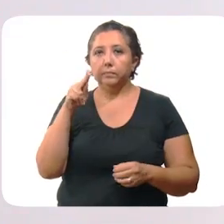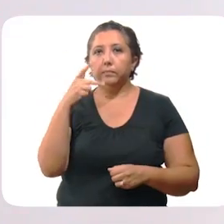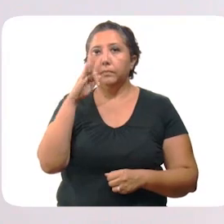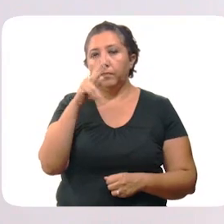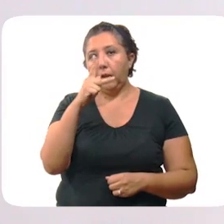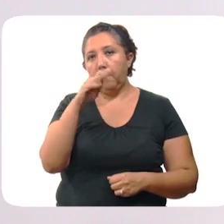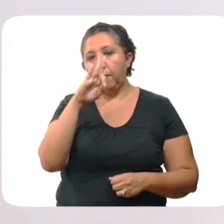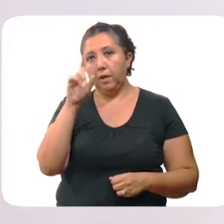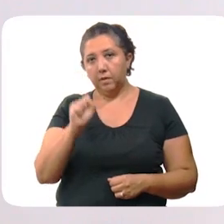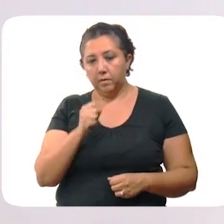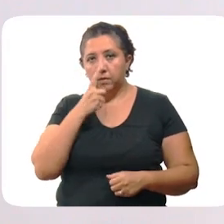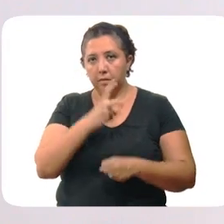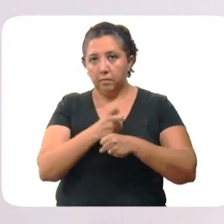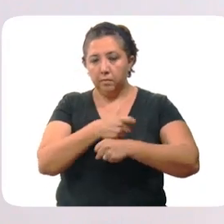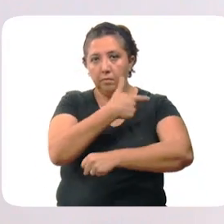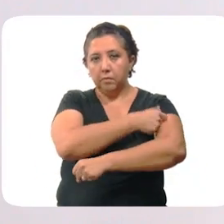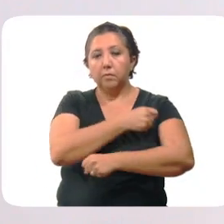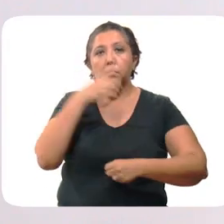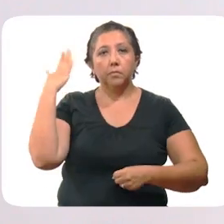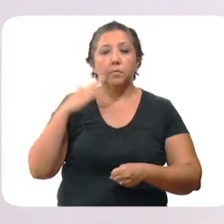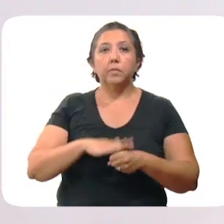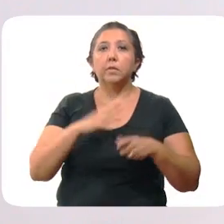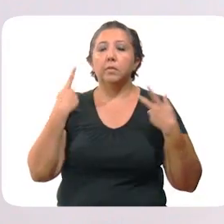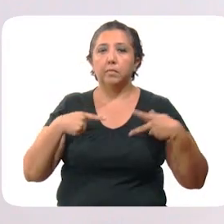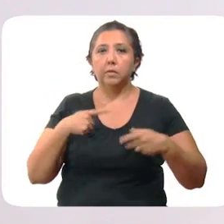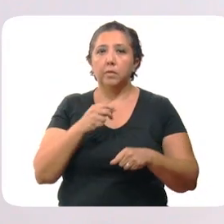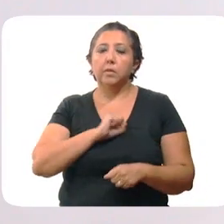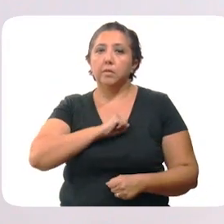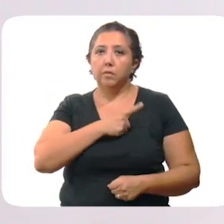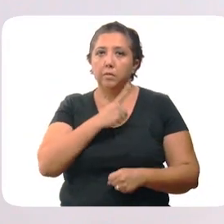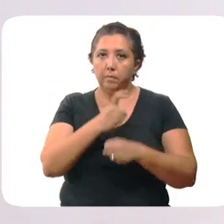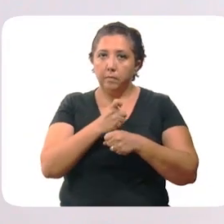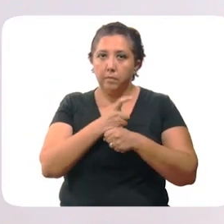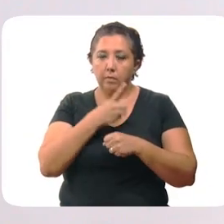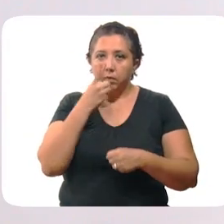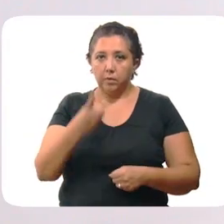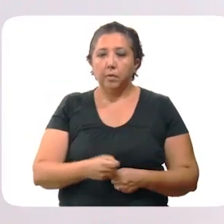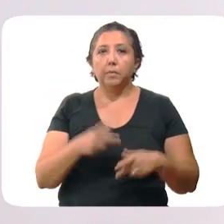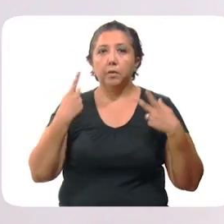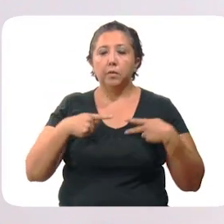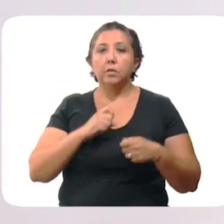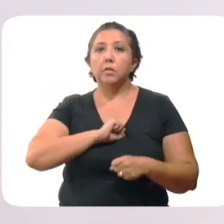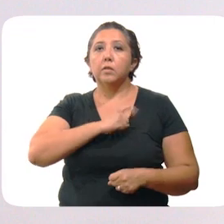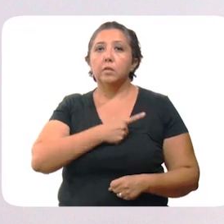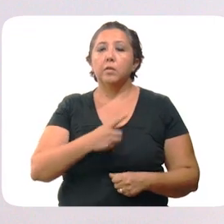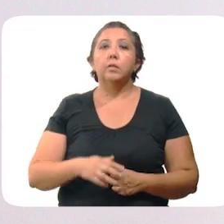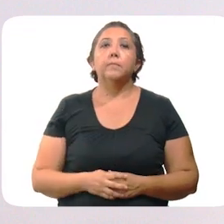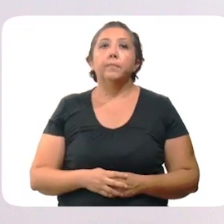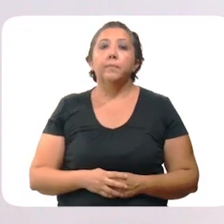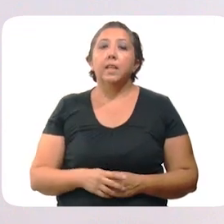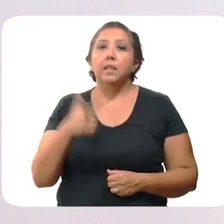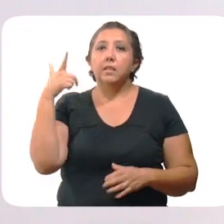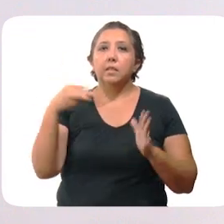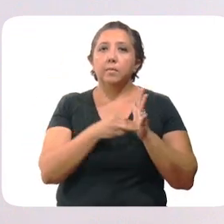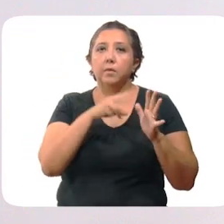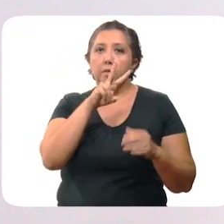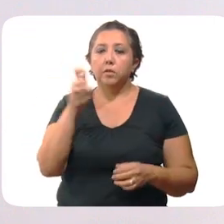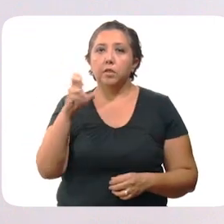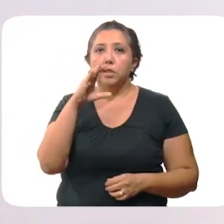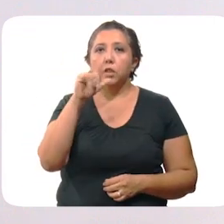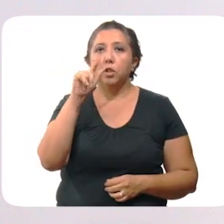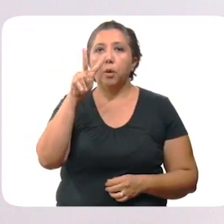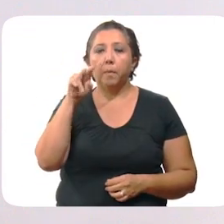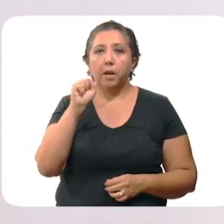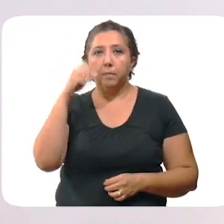de Pfizer para segunda dosis de adultos mayores y personal de salud y primera dosis de personal de salud. Y 7,200 de